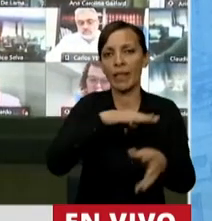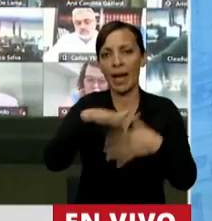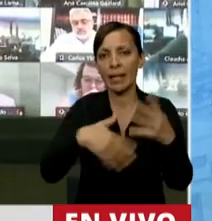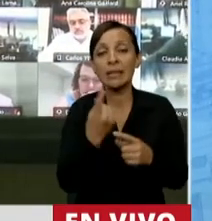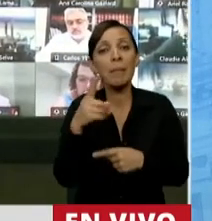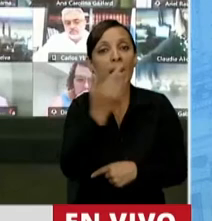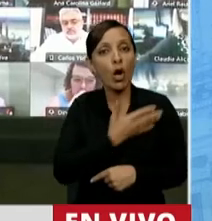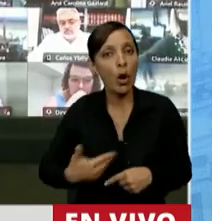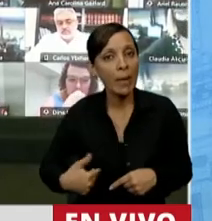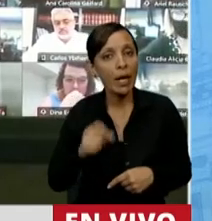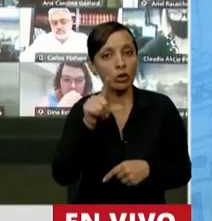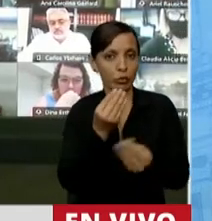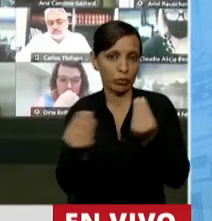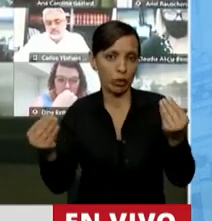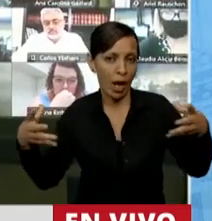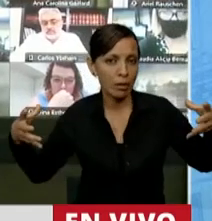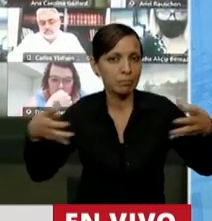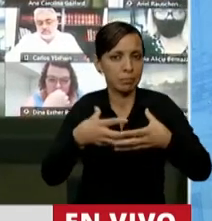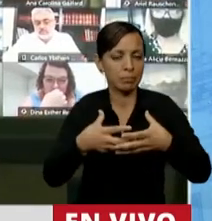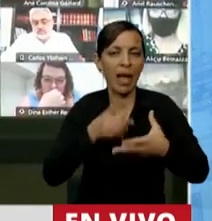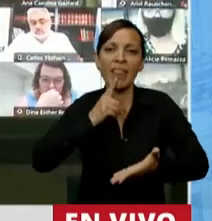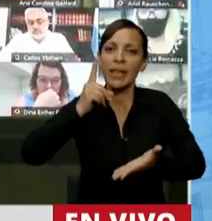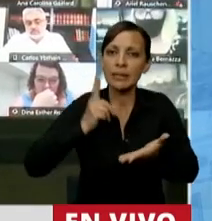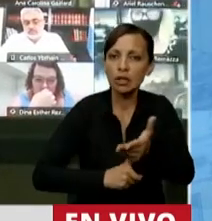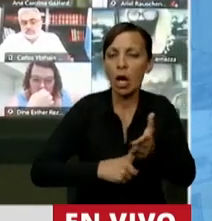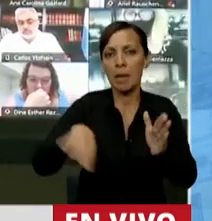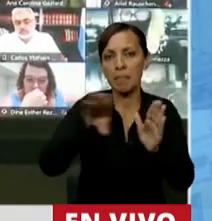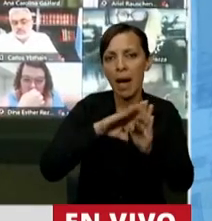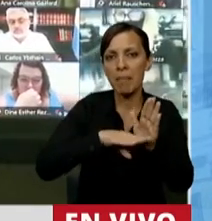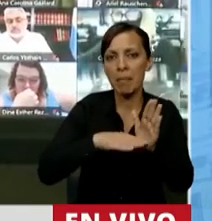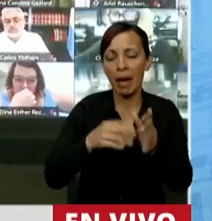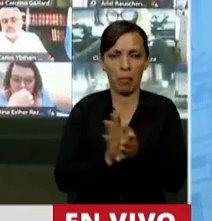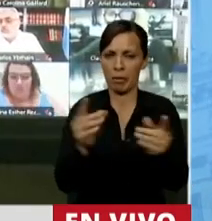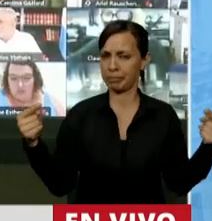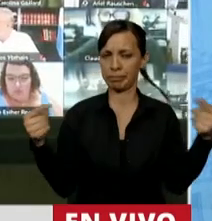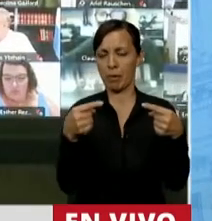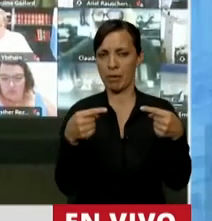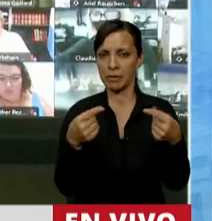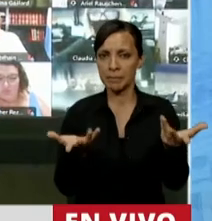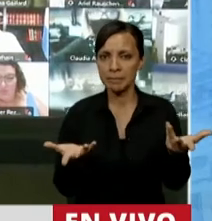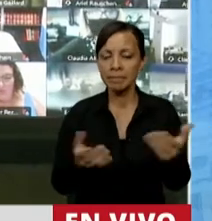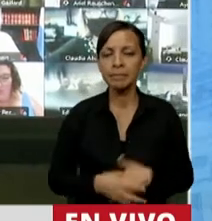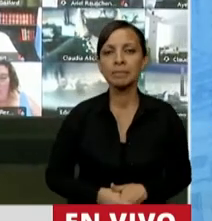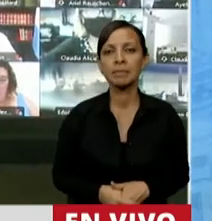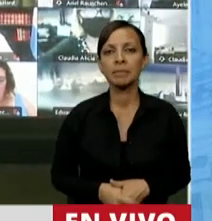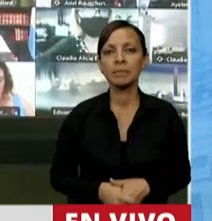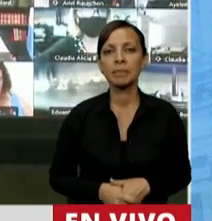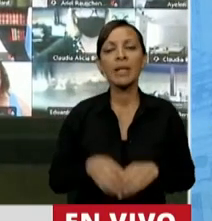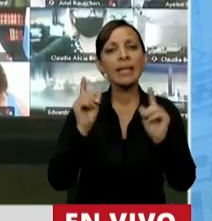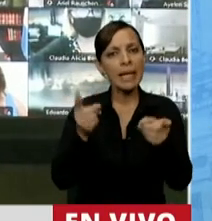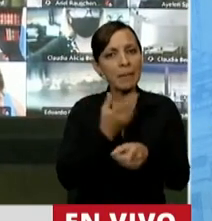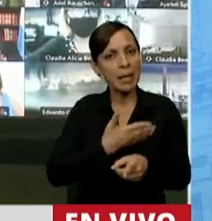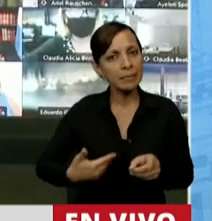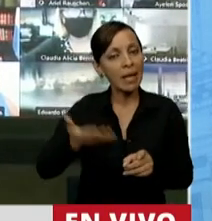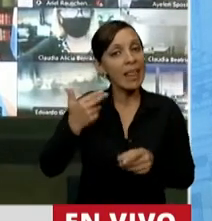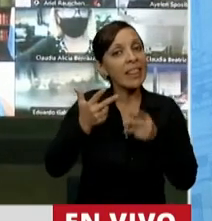Pero el gobierno y sus funcionarios, con las decisiones que toman, contradicen estos dichos. Dijo también